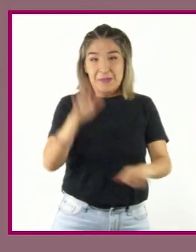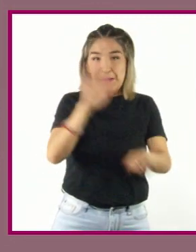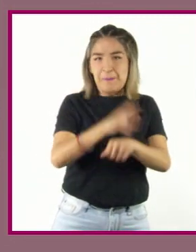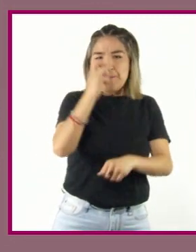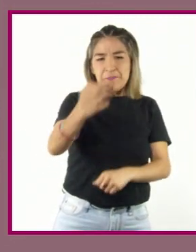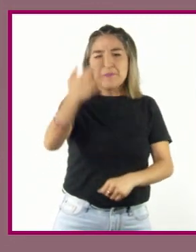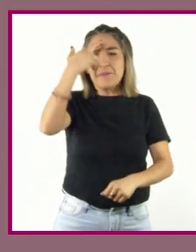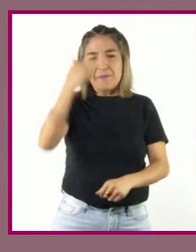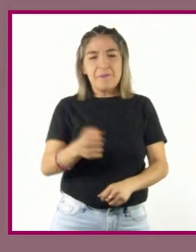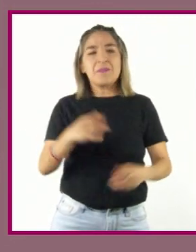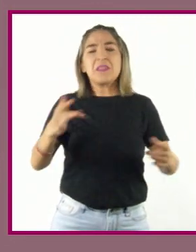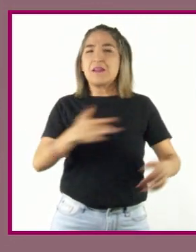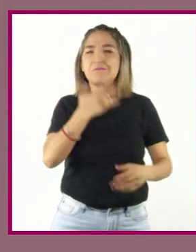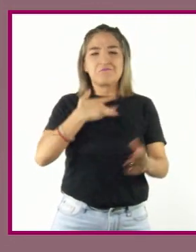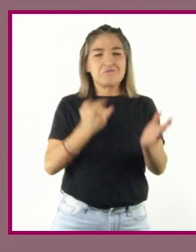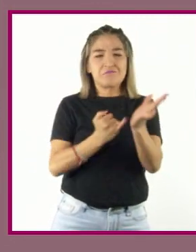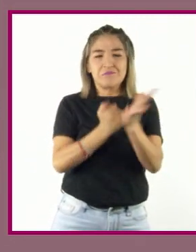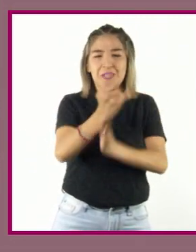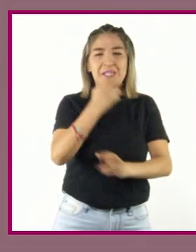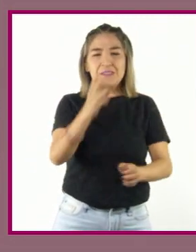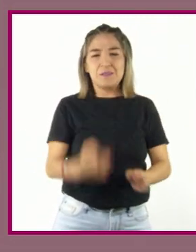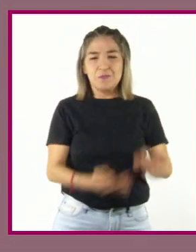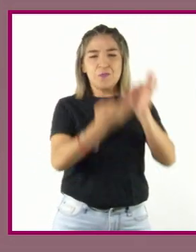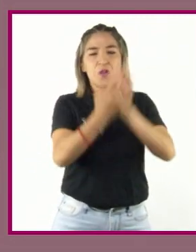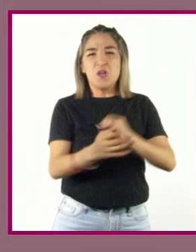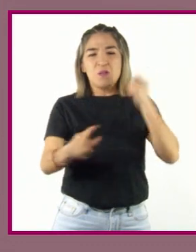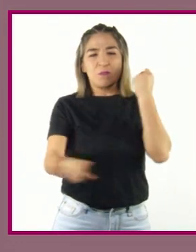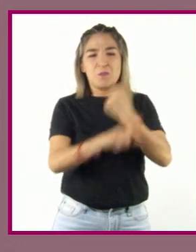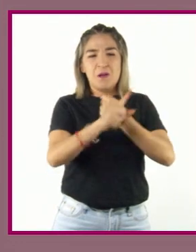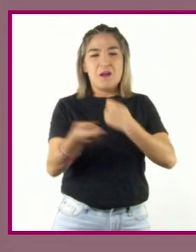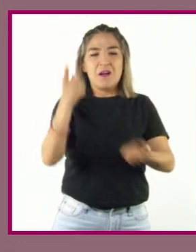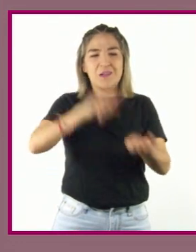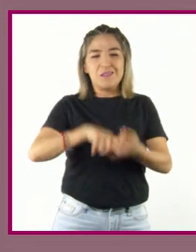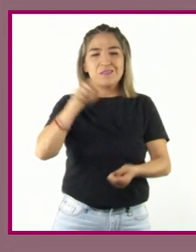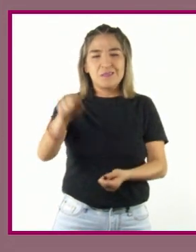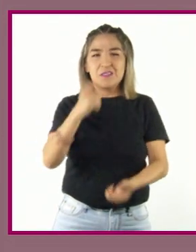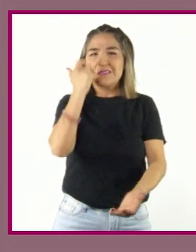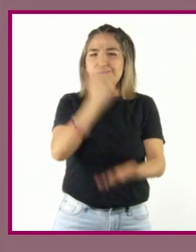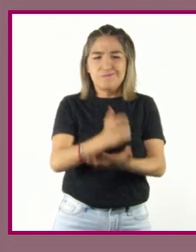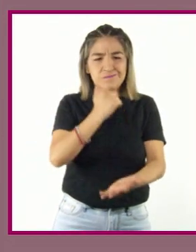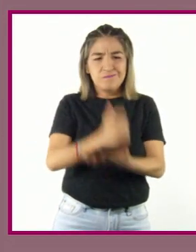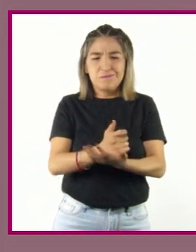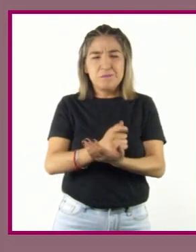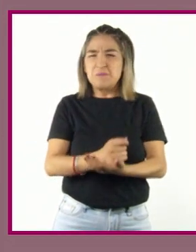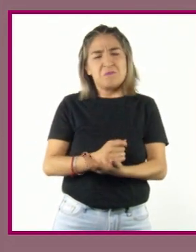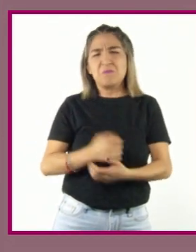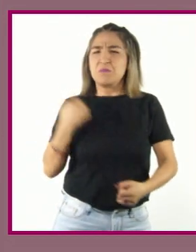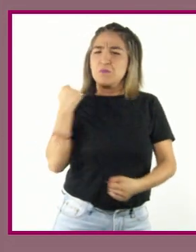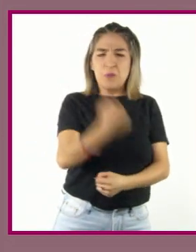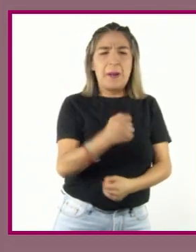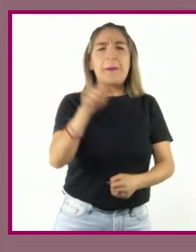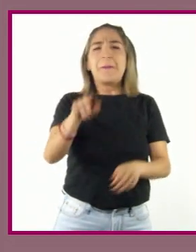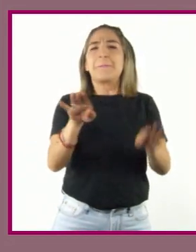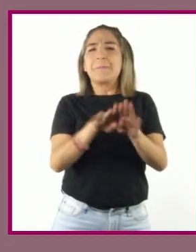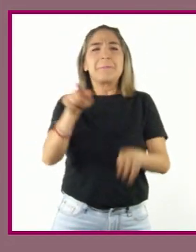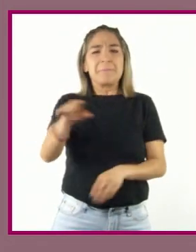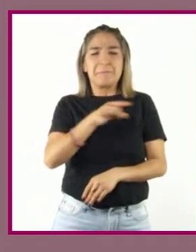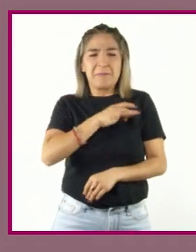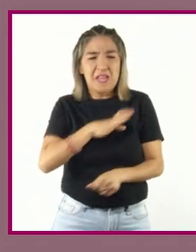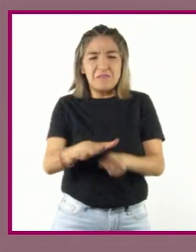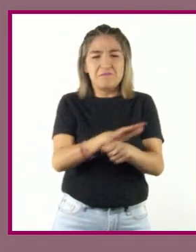decidieron unirse y enfrentar la violencia que los amenazaba. Se sobrepusieron tanto al miedo como a las diferencias políticas.